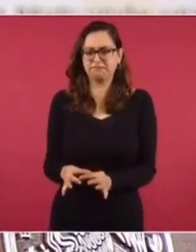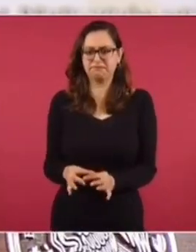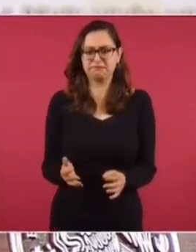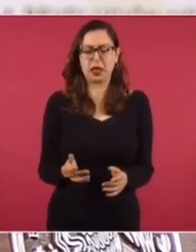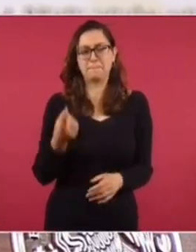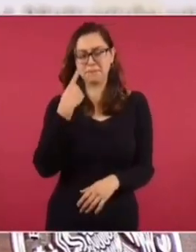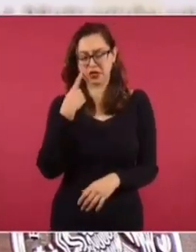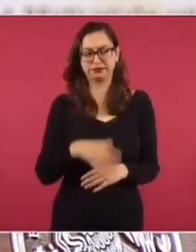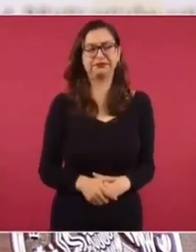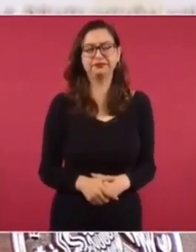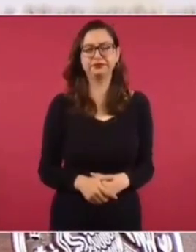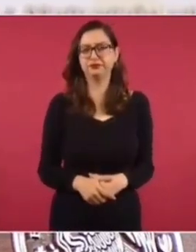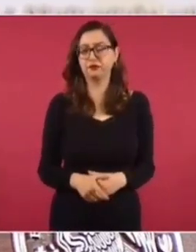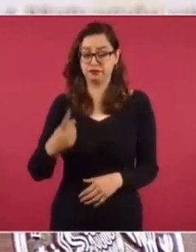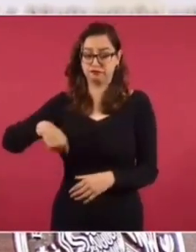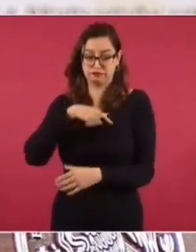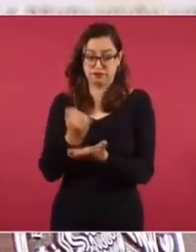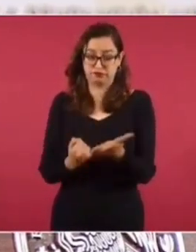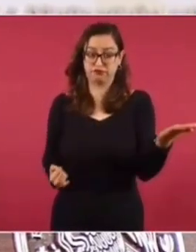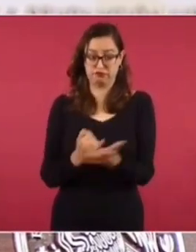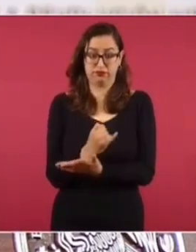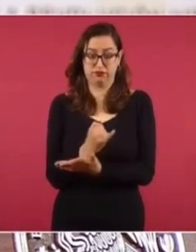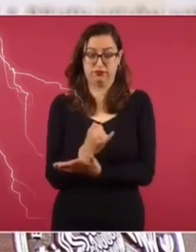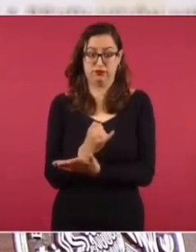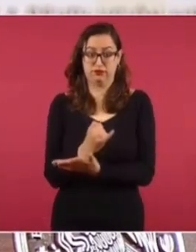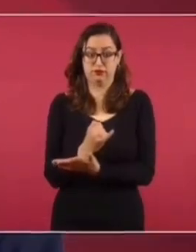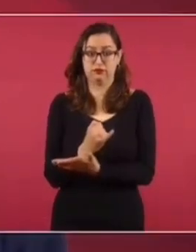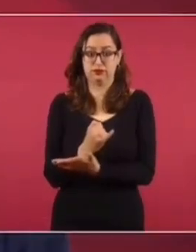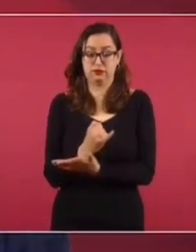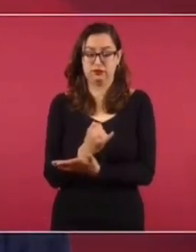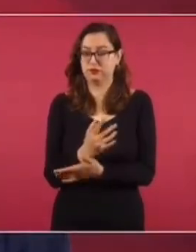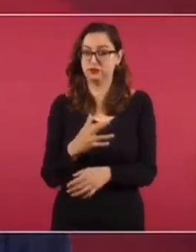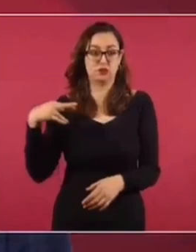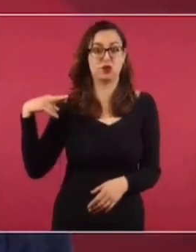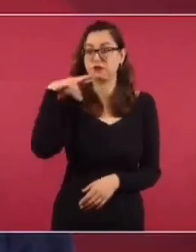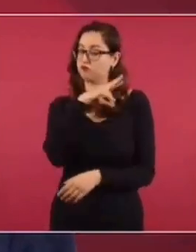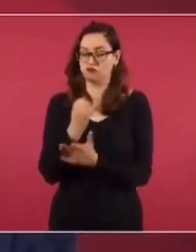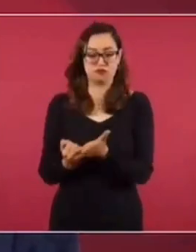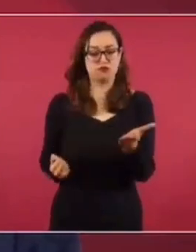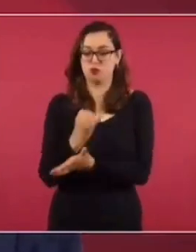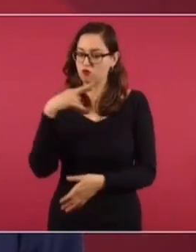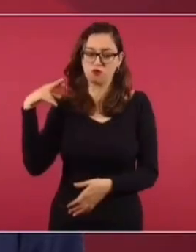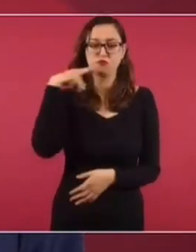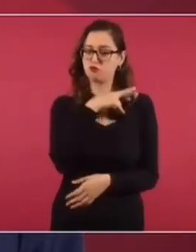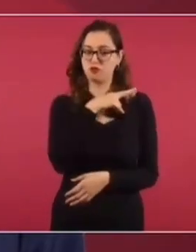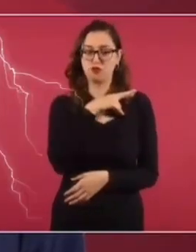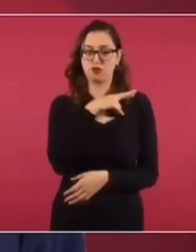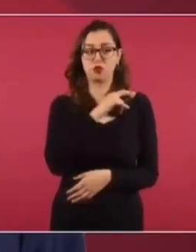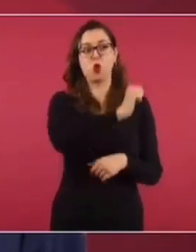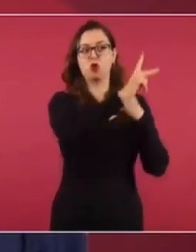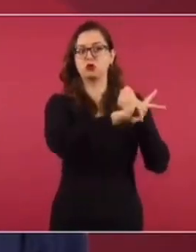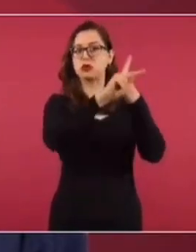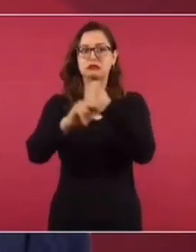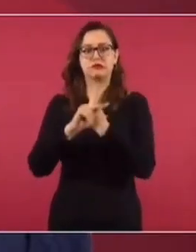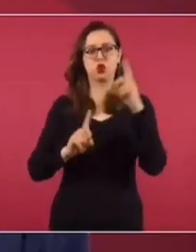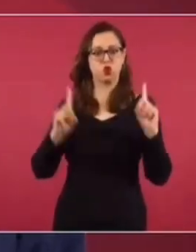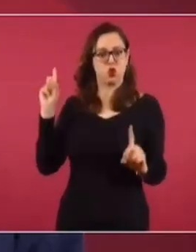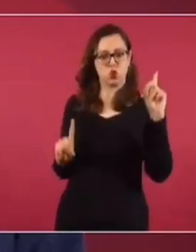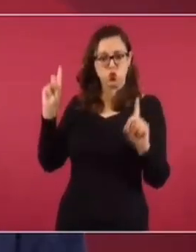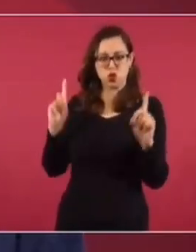les llevó más tiempo tomarla en otros países